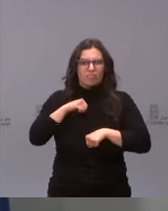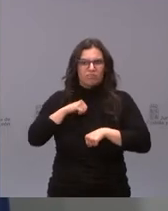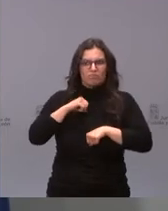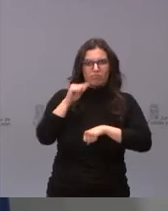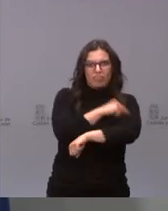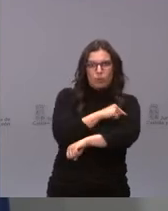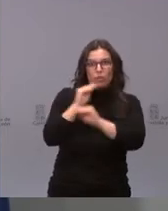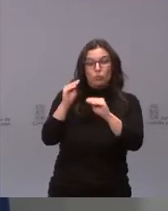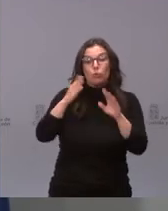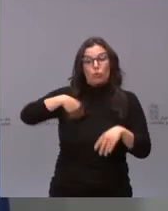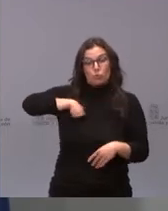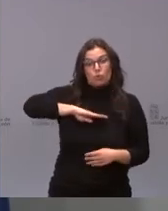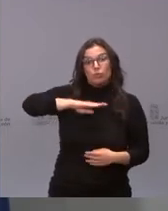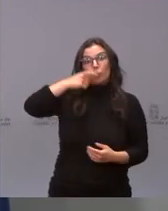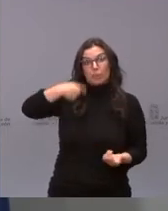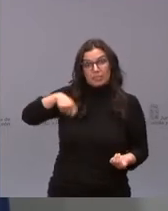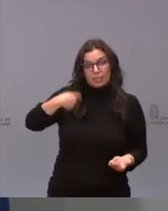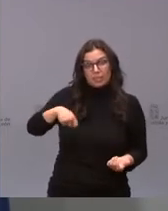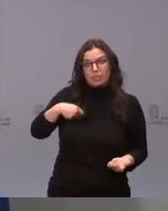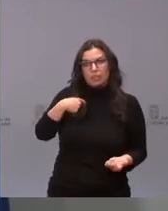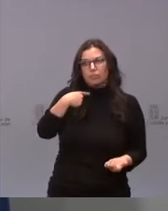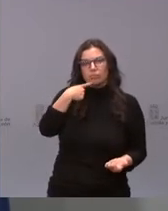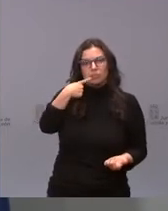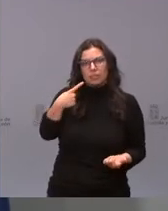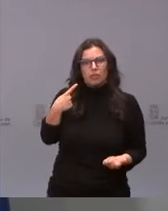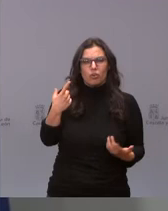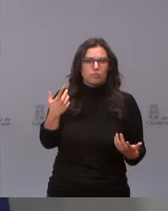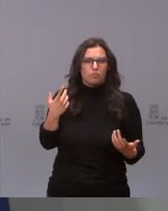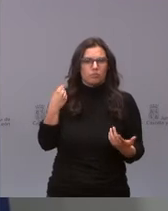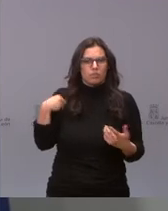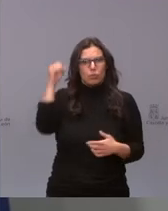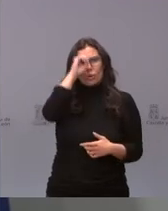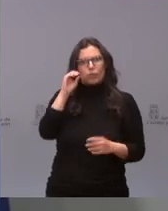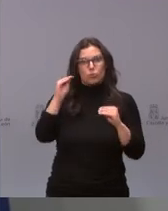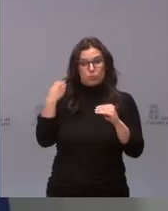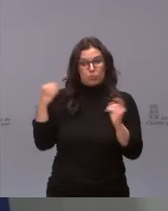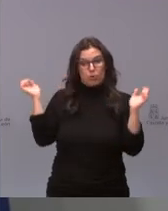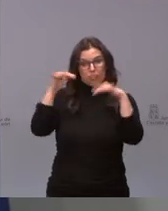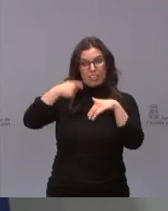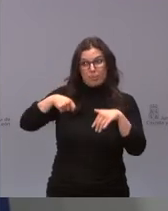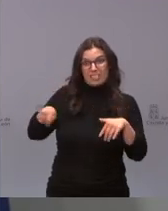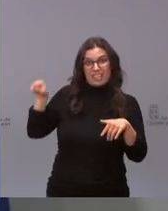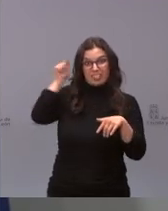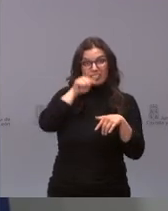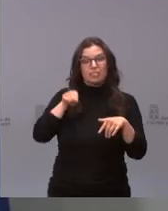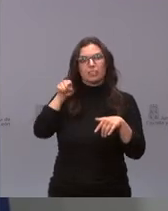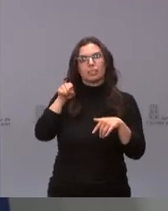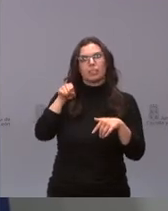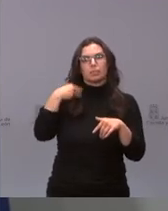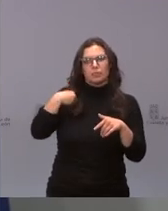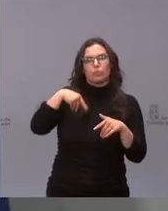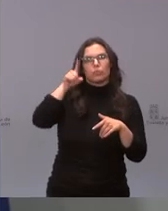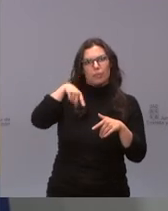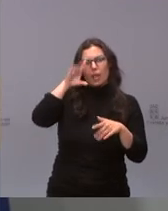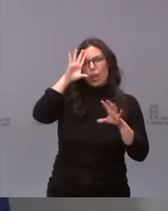presidente manifestó esta posición dentro de la conferencia de presidentes que también fue recogida naturalmente